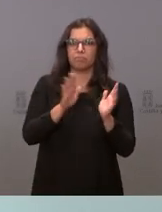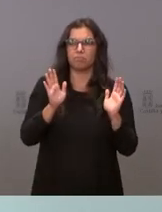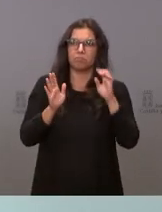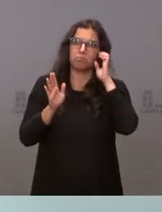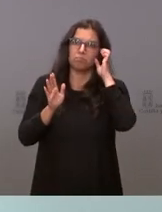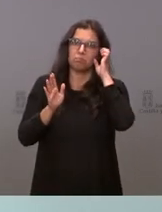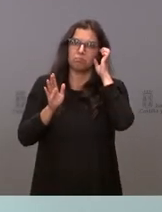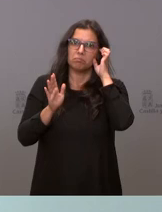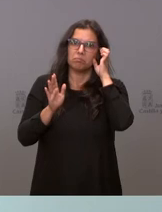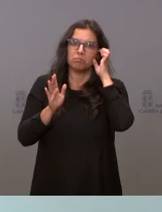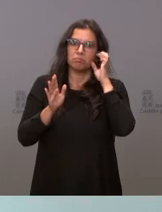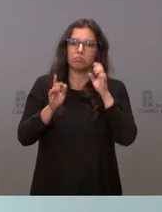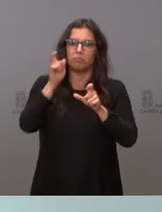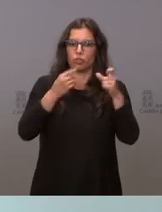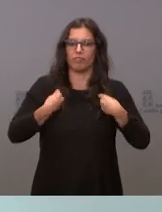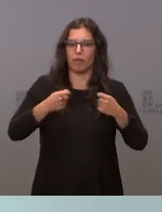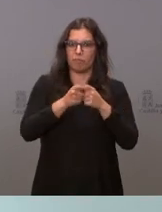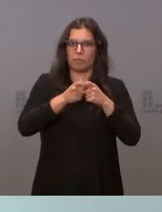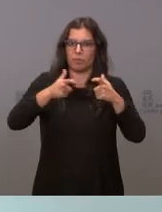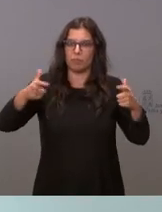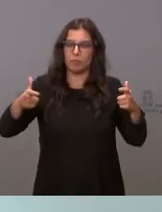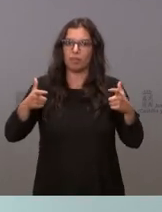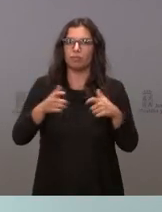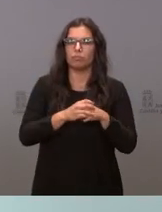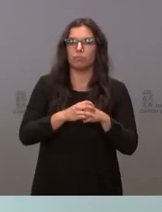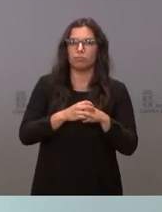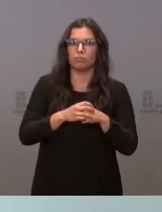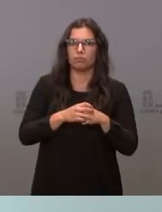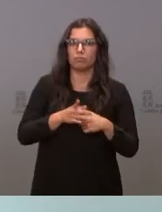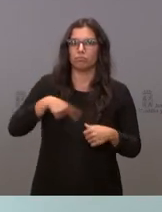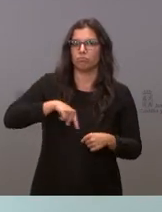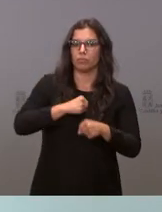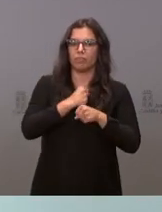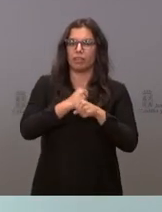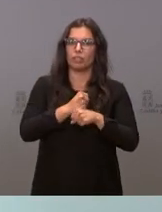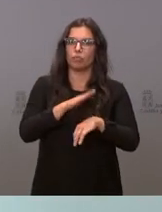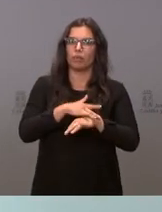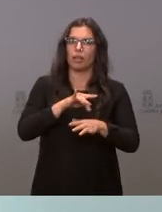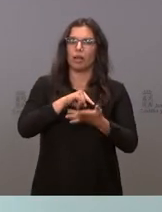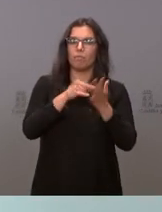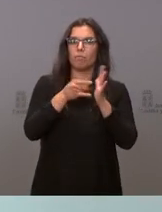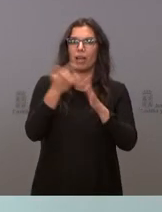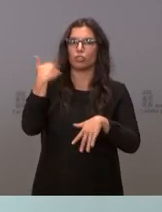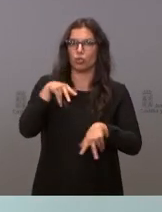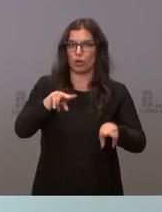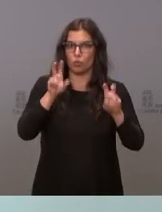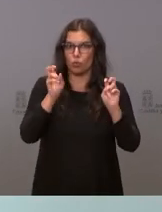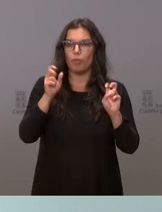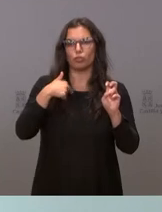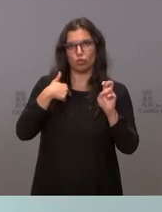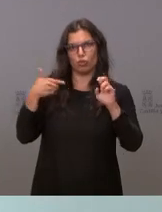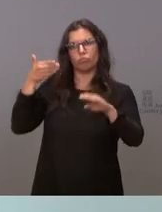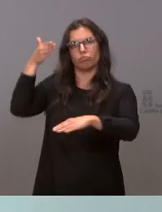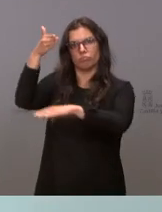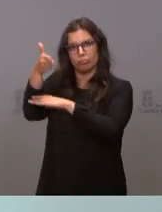ha incrementado en población estamos trabajando para el nuevo plan Soria iré personalmente a presentar el plan Soria